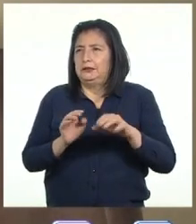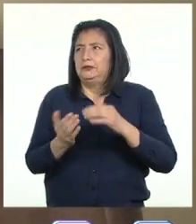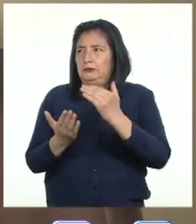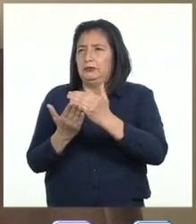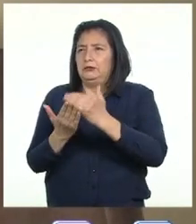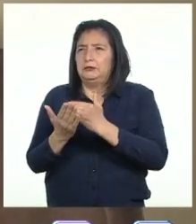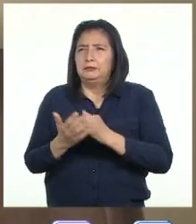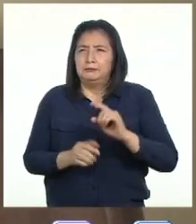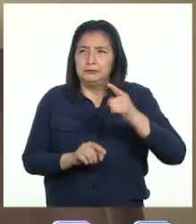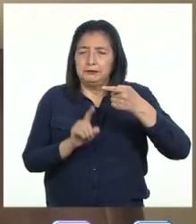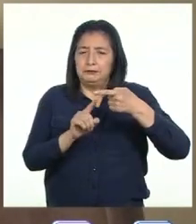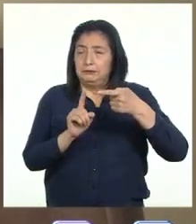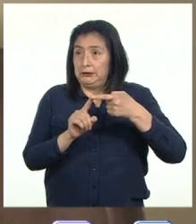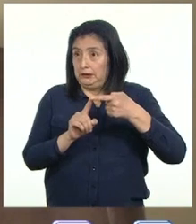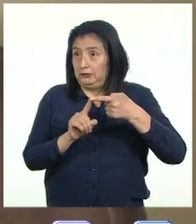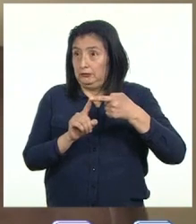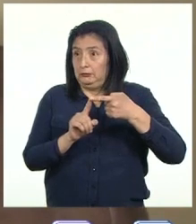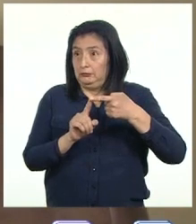Primero